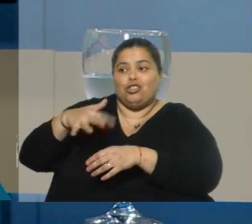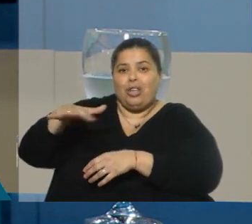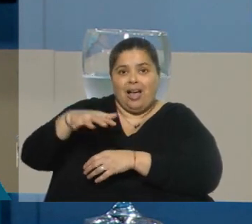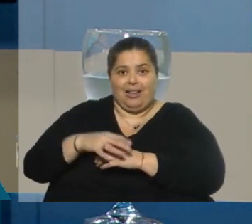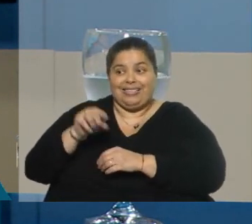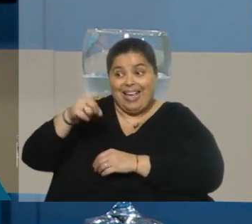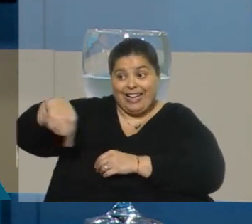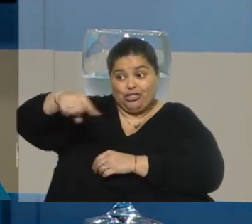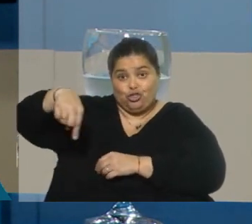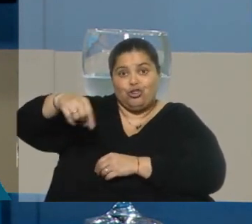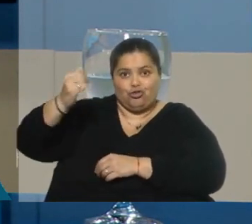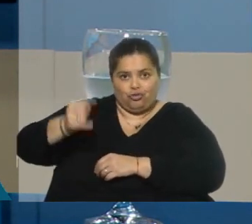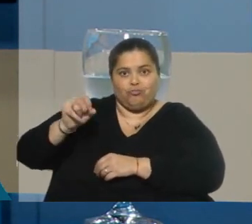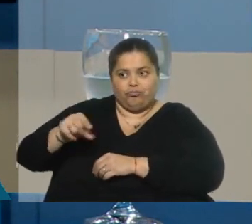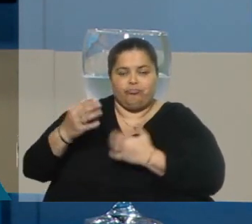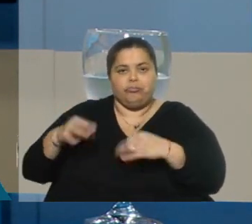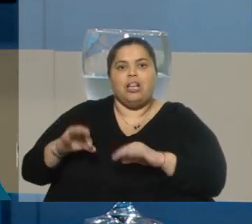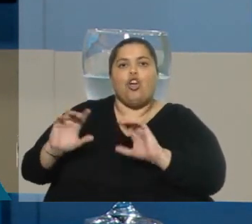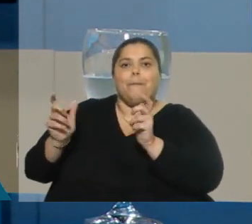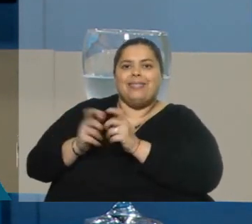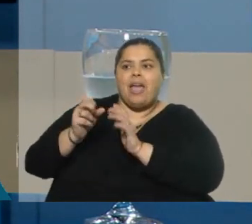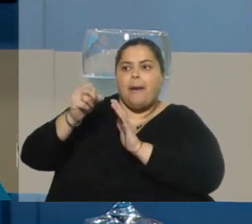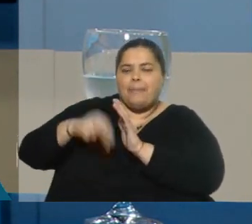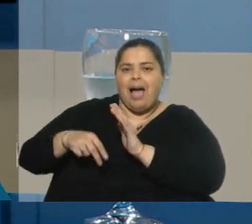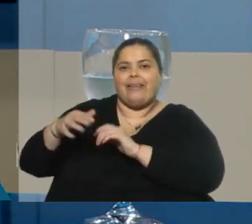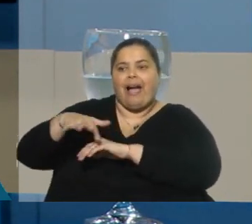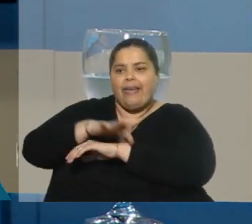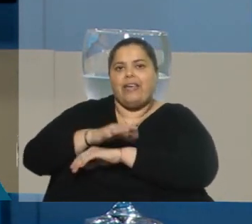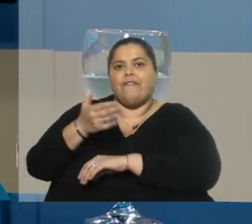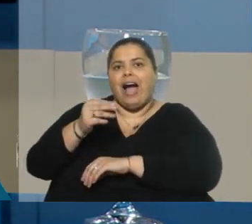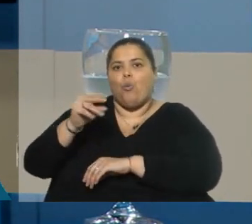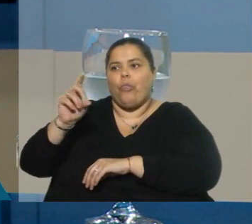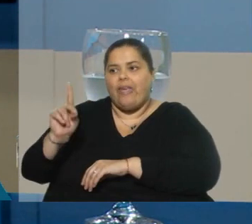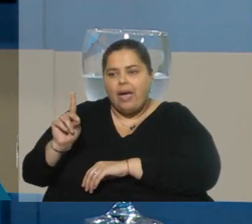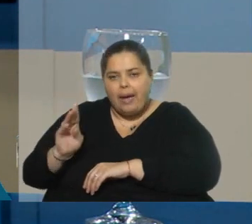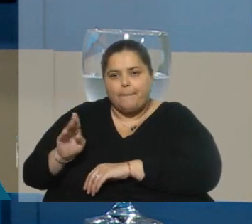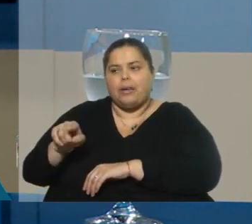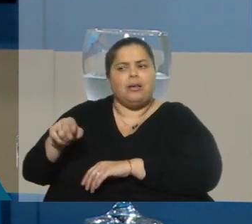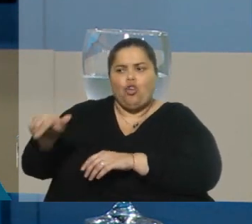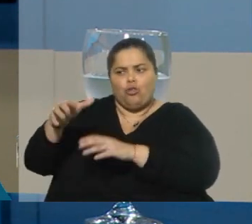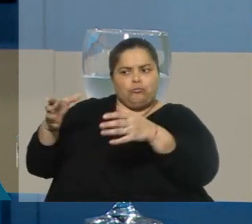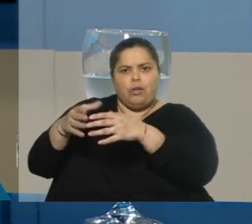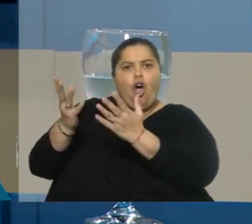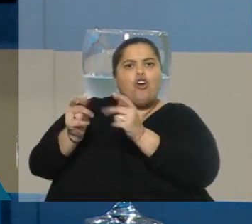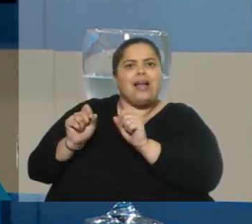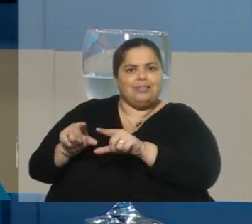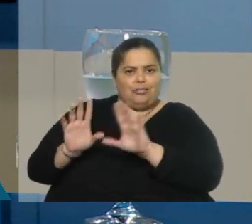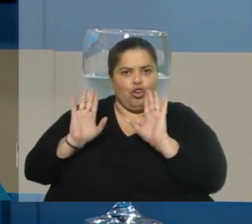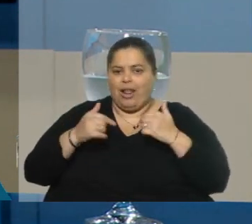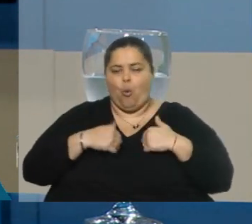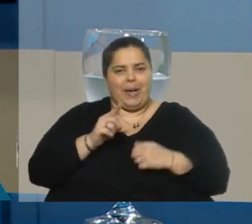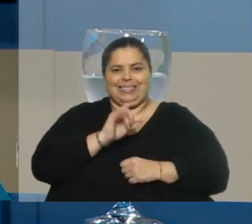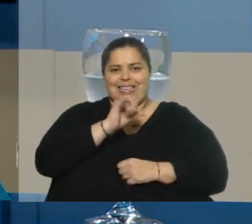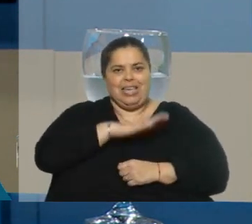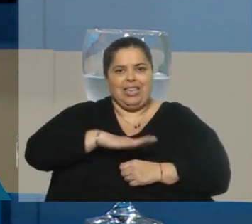es FIPANA, es el Comité del Plan CAIF, es decir, es AUDEC, son las organizaciones que nuclean a precisamente las instituciones,